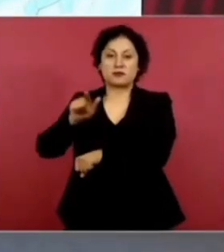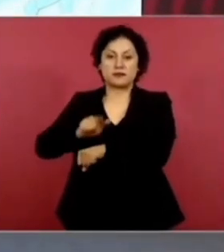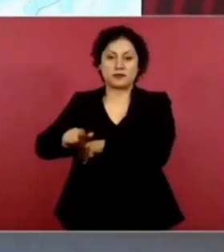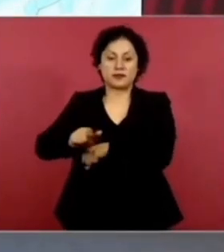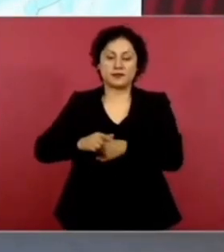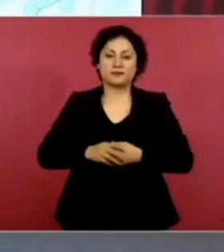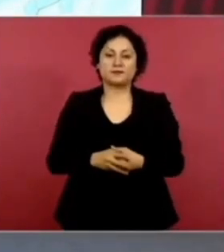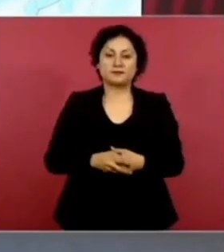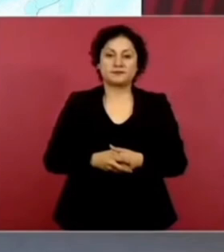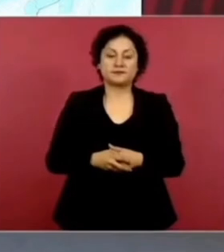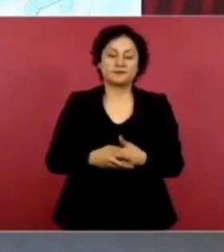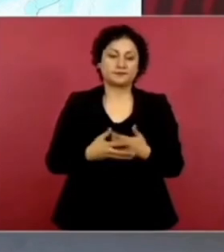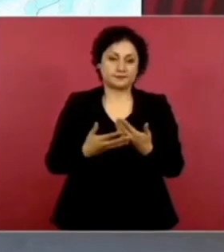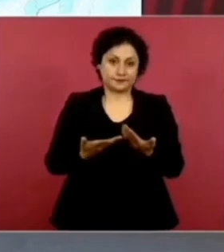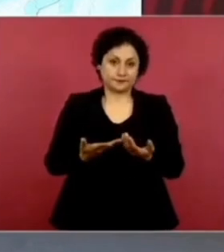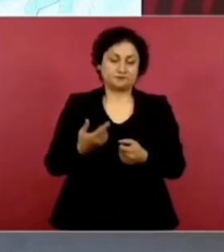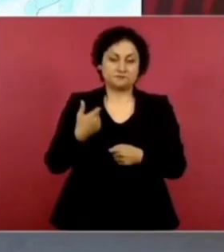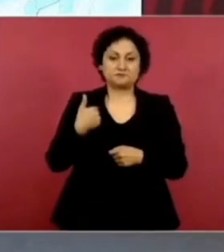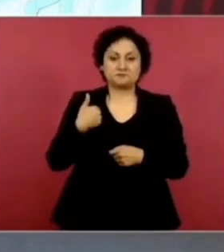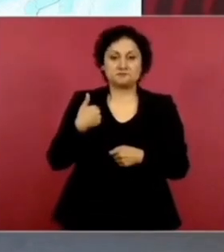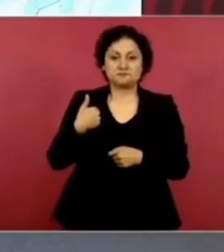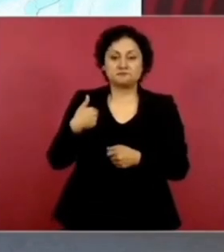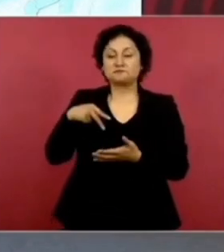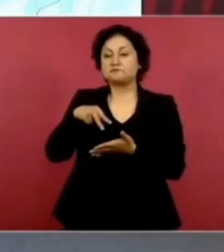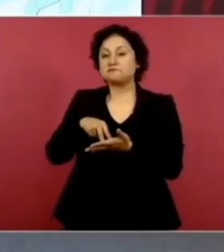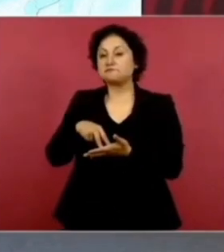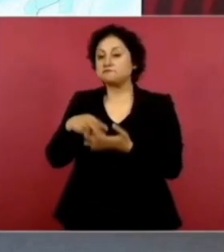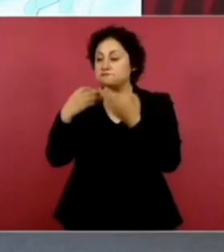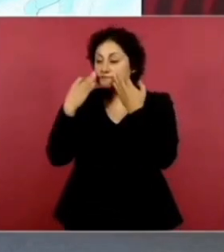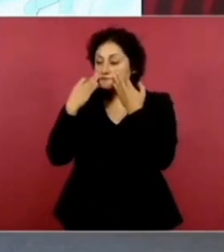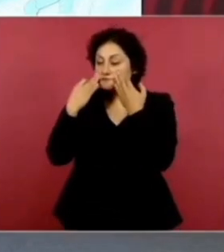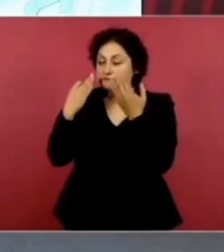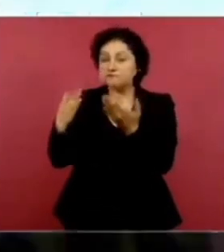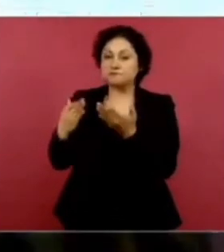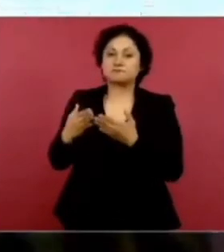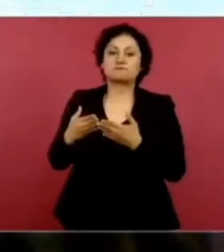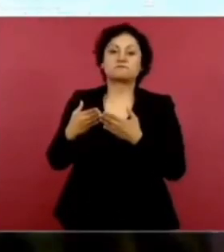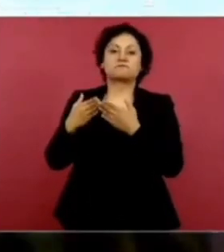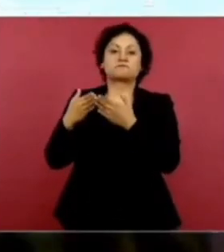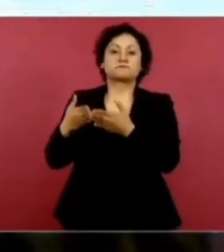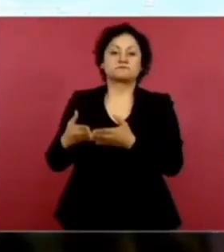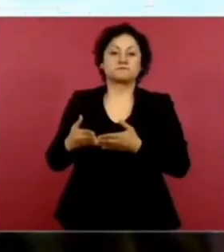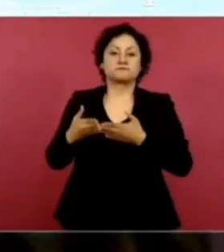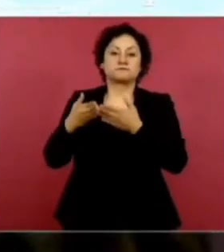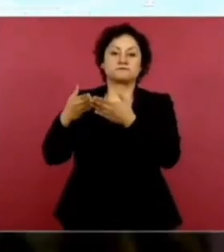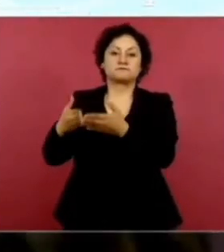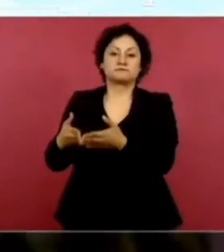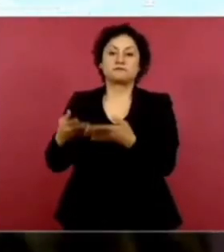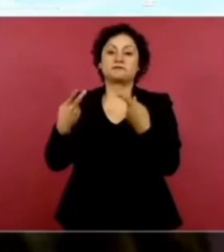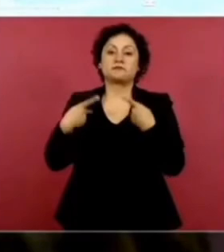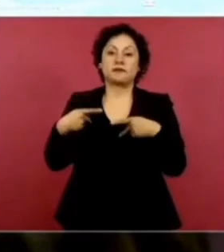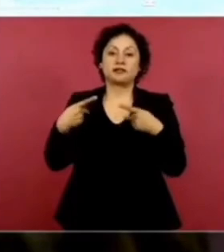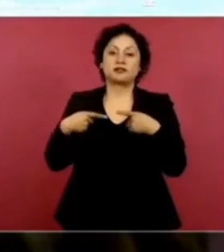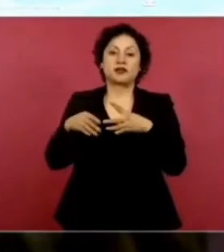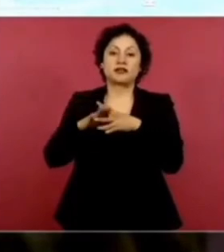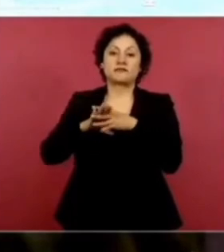Entonces. Pude ver las balsas. De migrantes. Donde pasan.